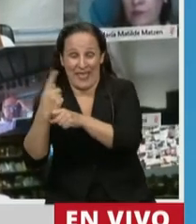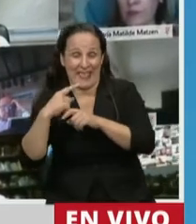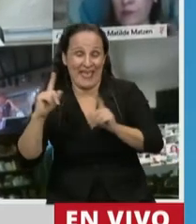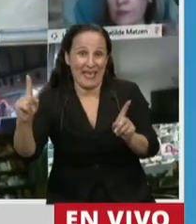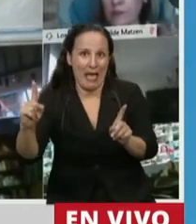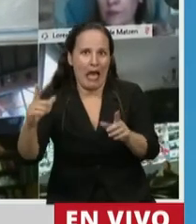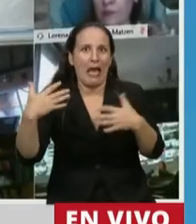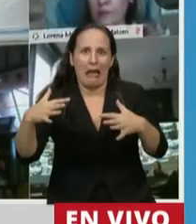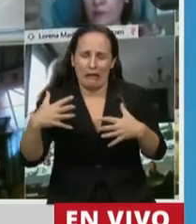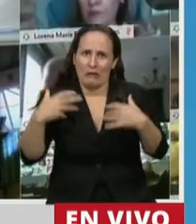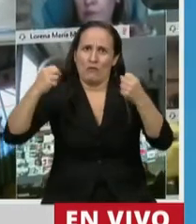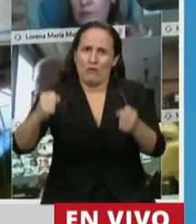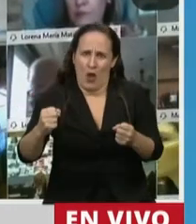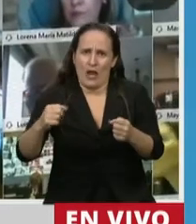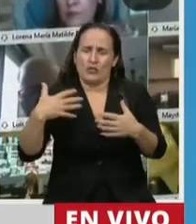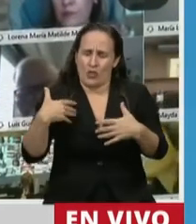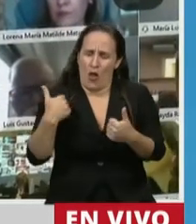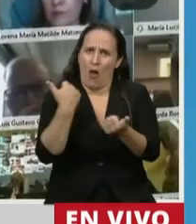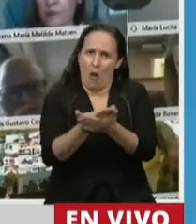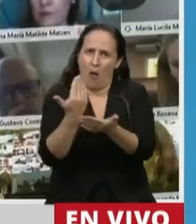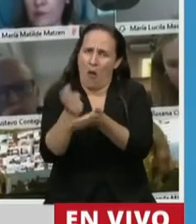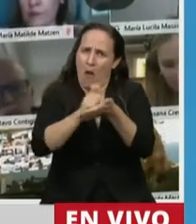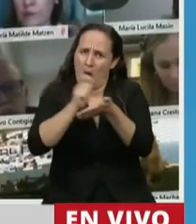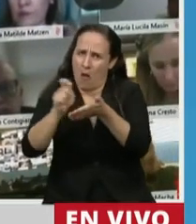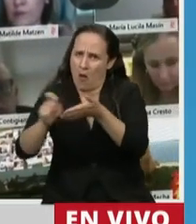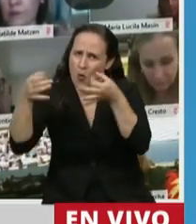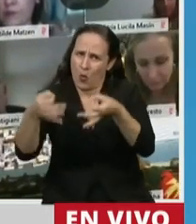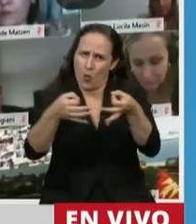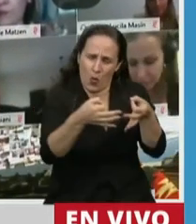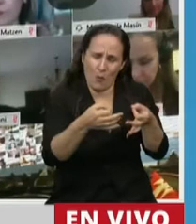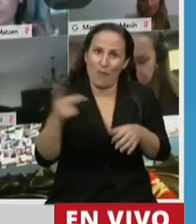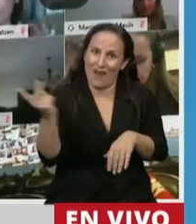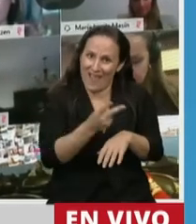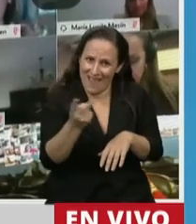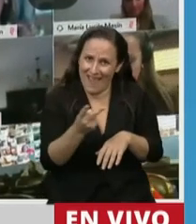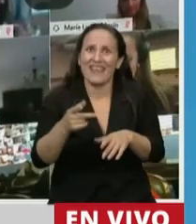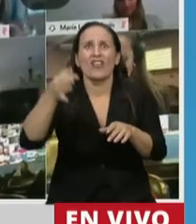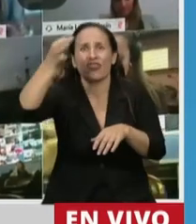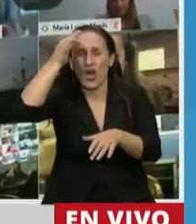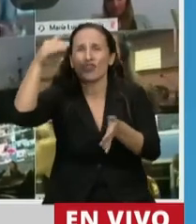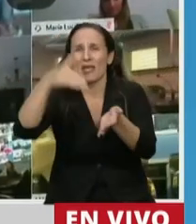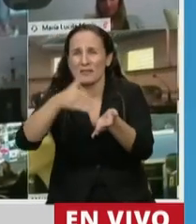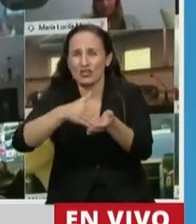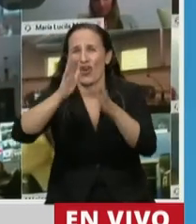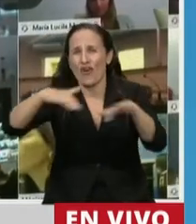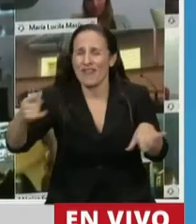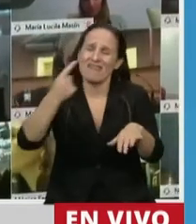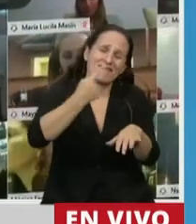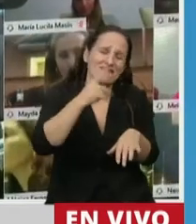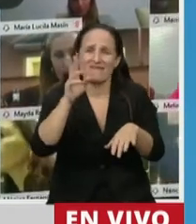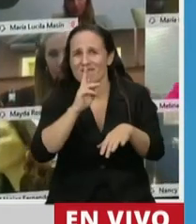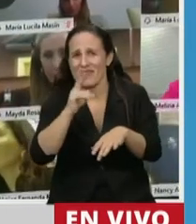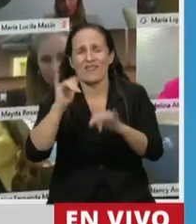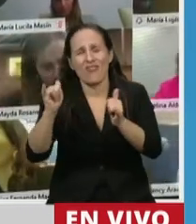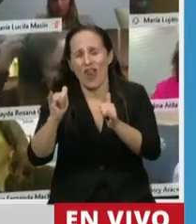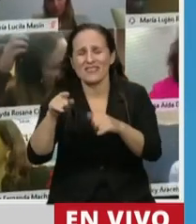intentan y se esfuerzan por tratar de presentar sus tareas al día. Ellas y 12 millones más de niños, niñas y adolescentes